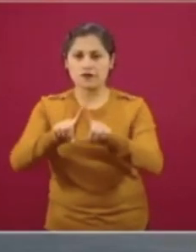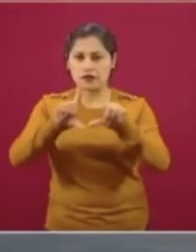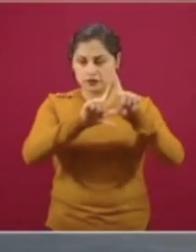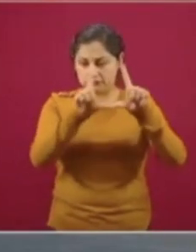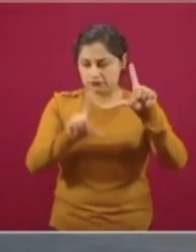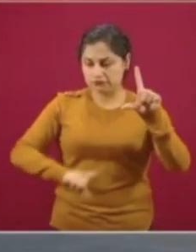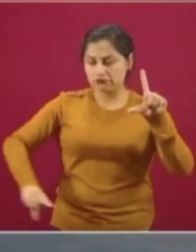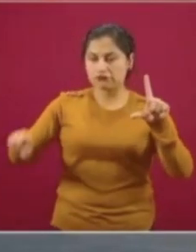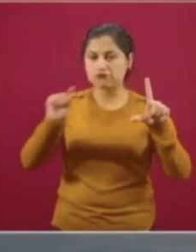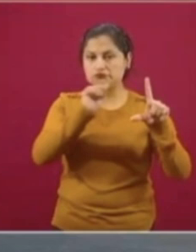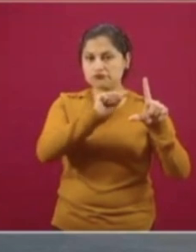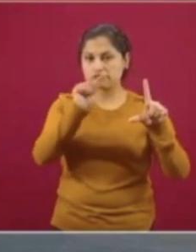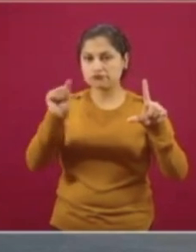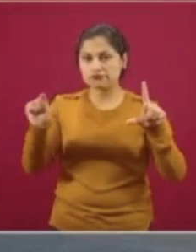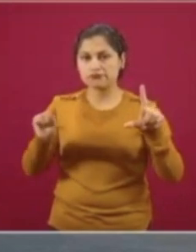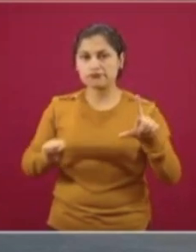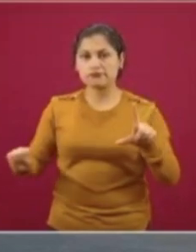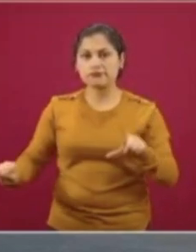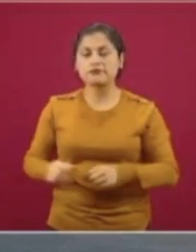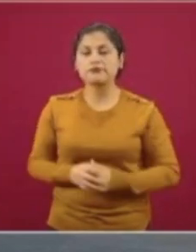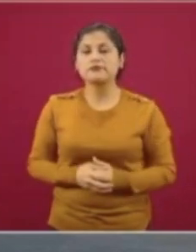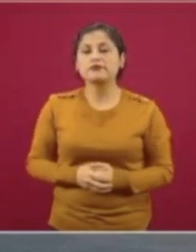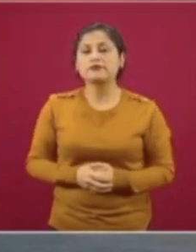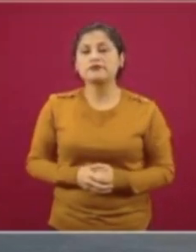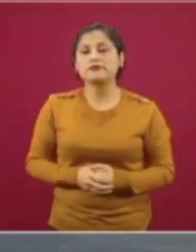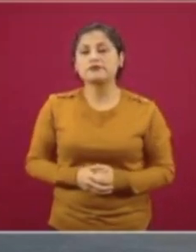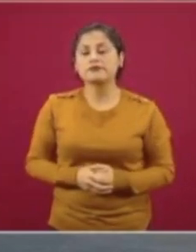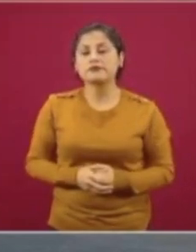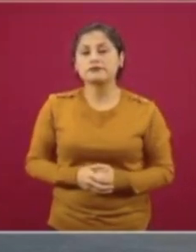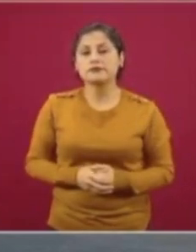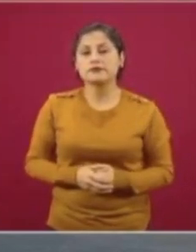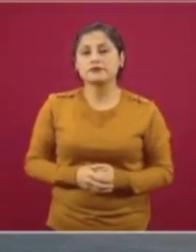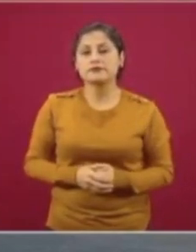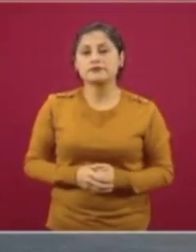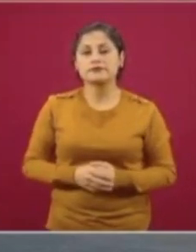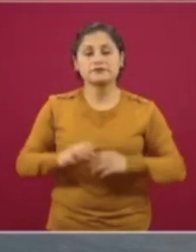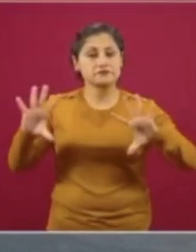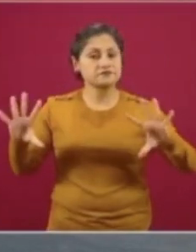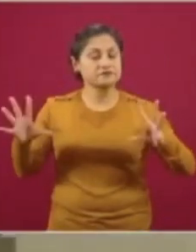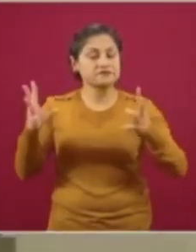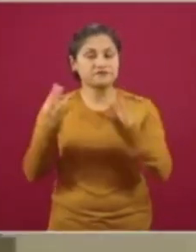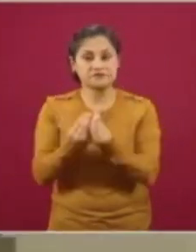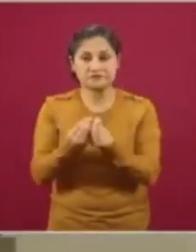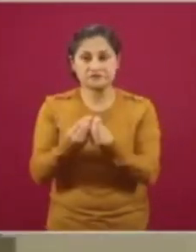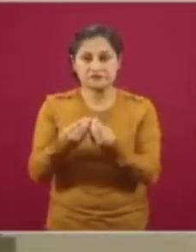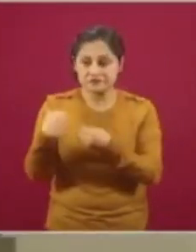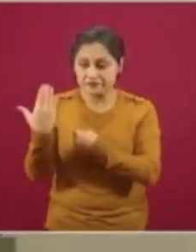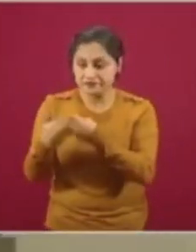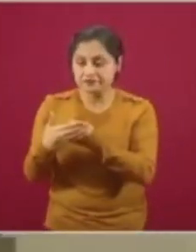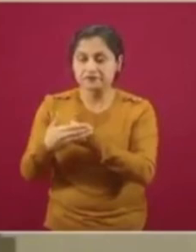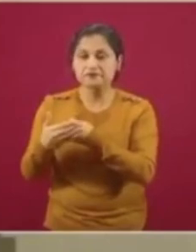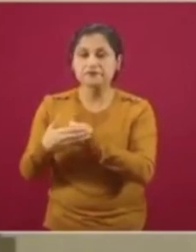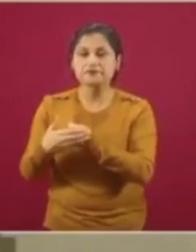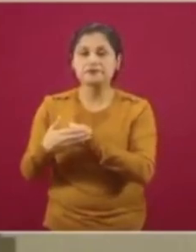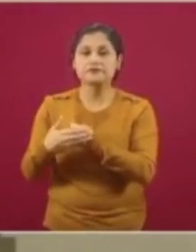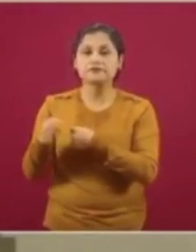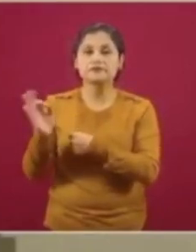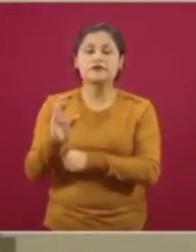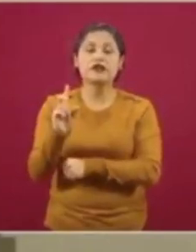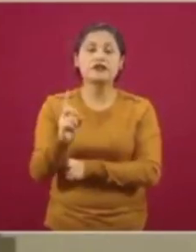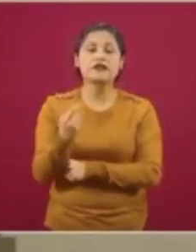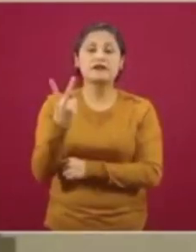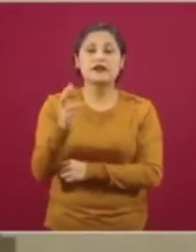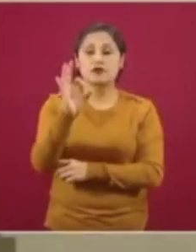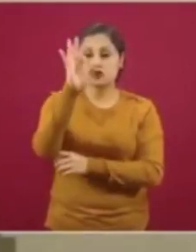y en números globales vamos a terminar apoyando un 32 por ciento